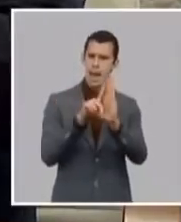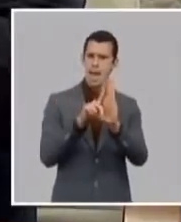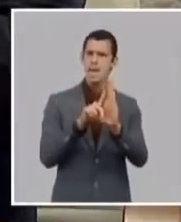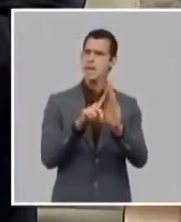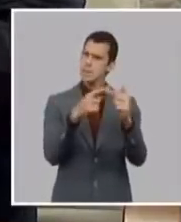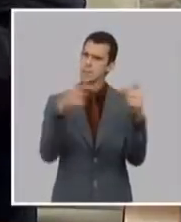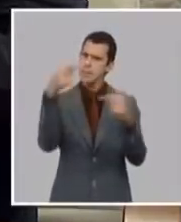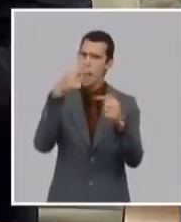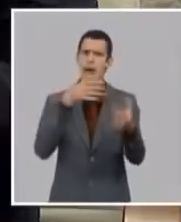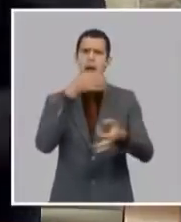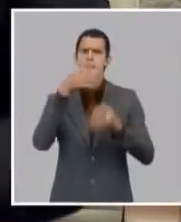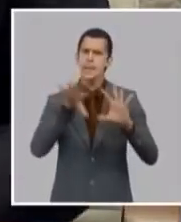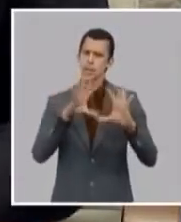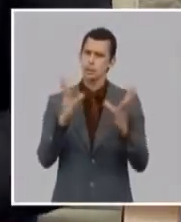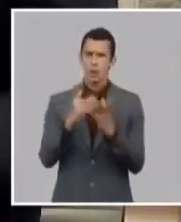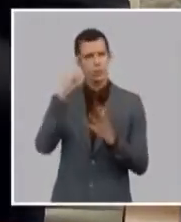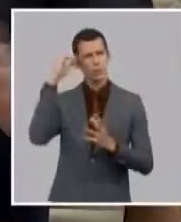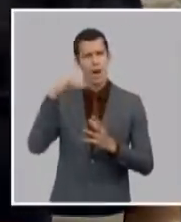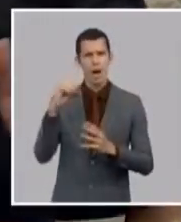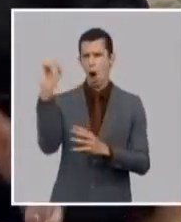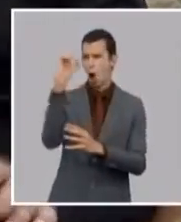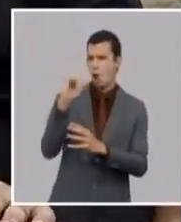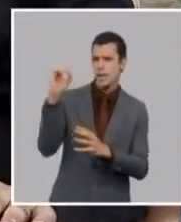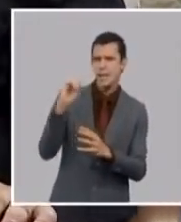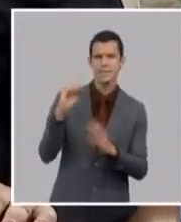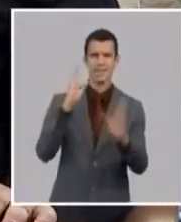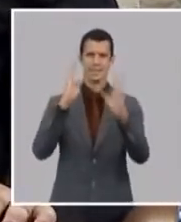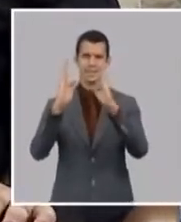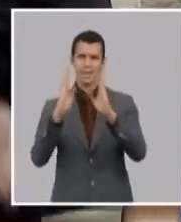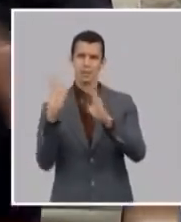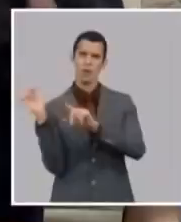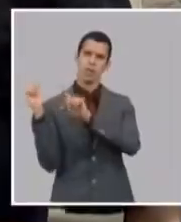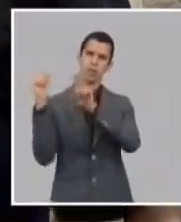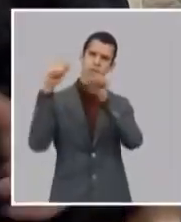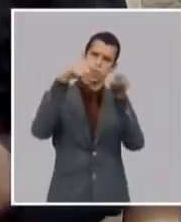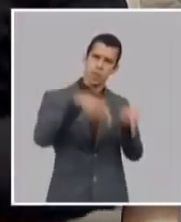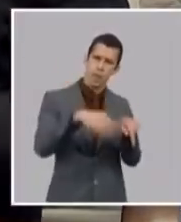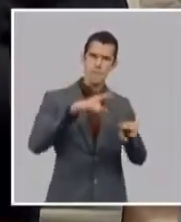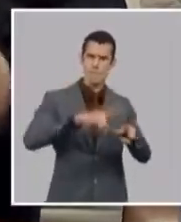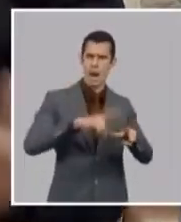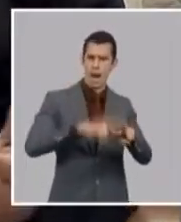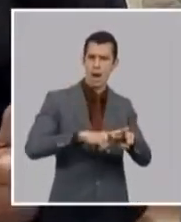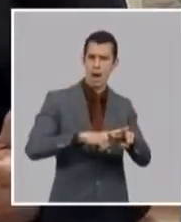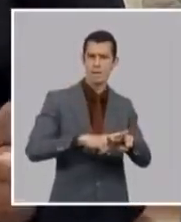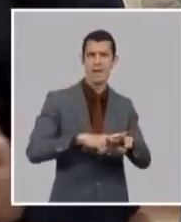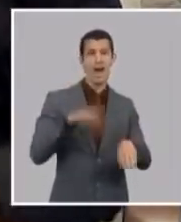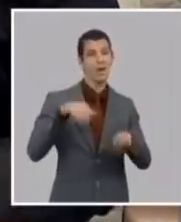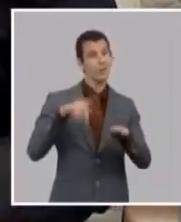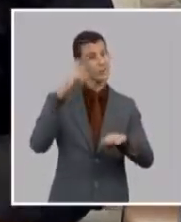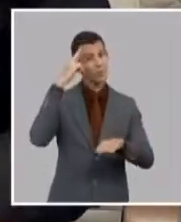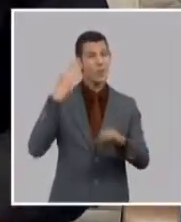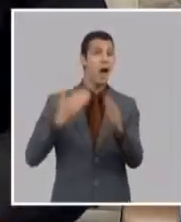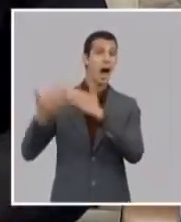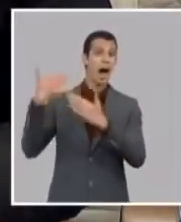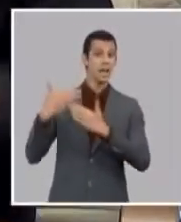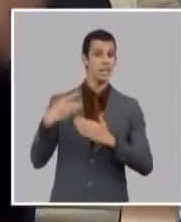hacia La Habana y ustedes recordarán que en un momento determinado se fue muy rígido en eso